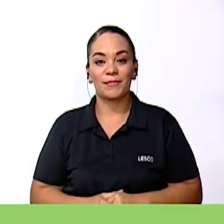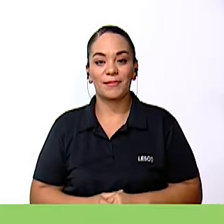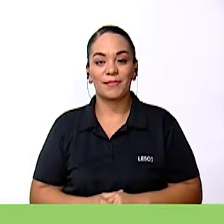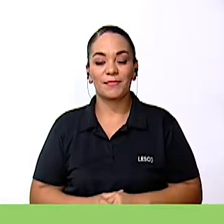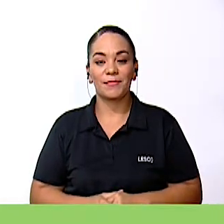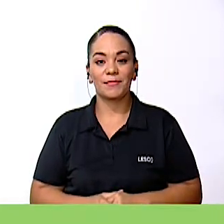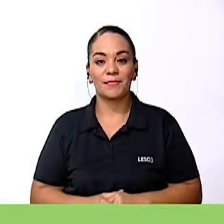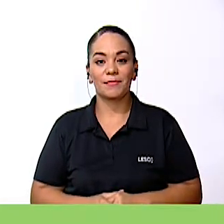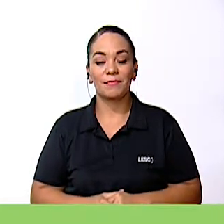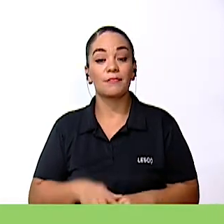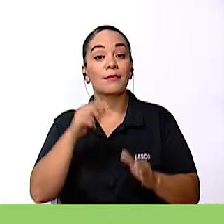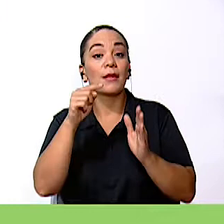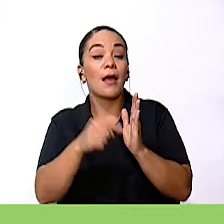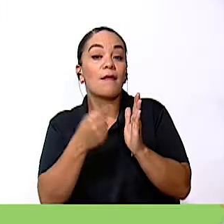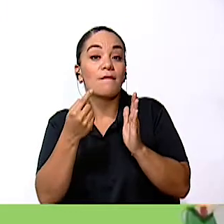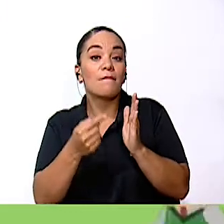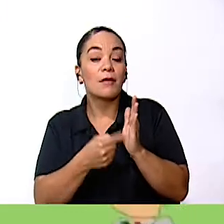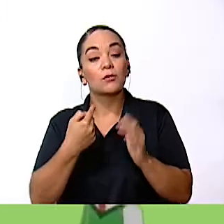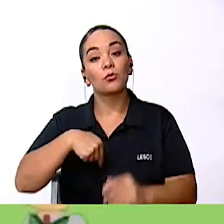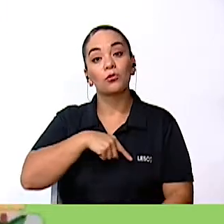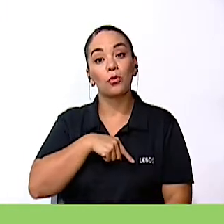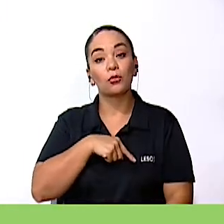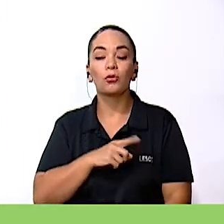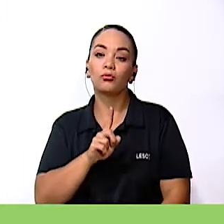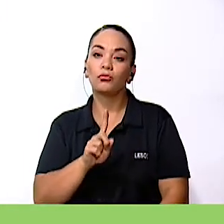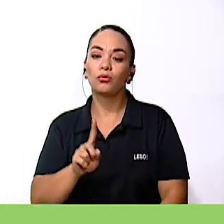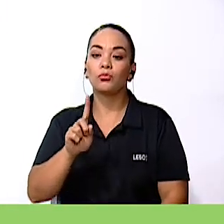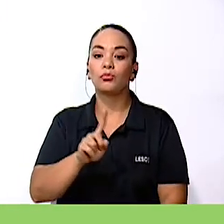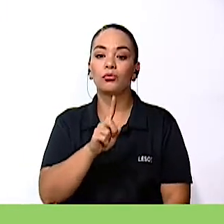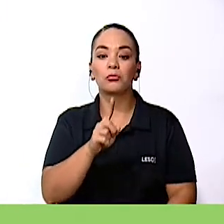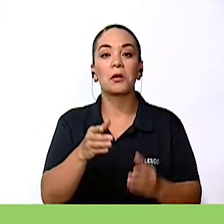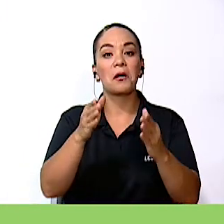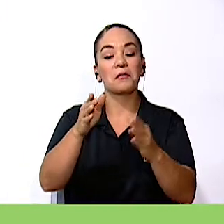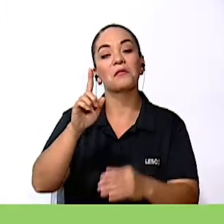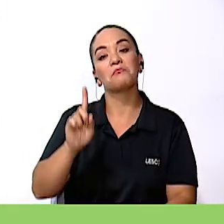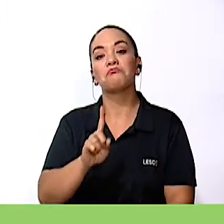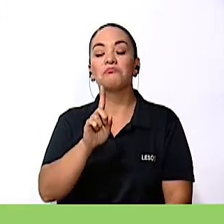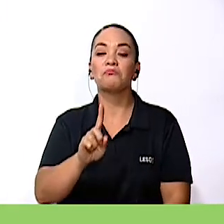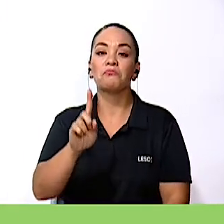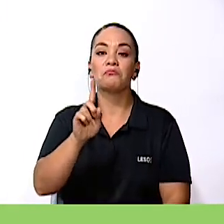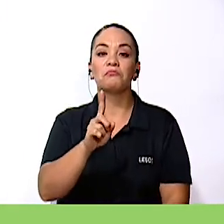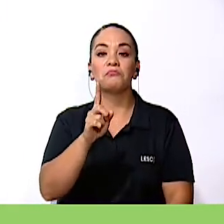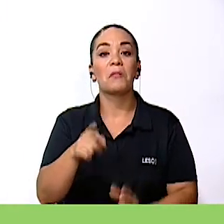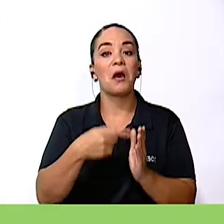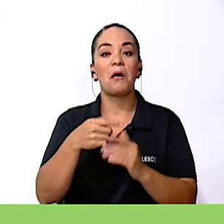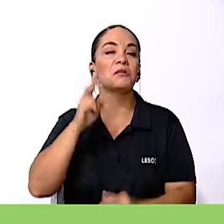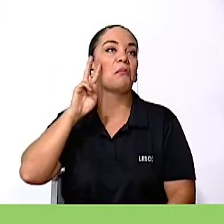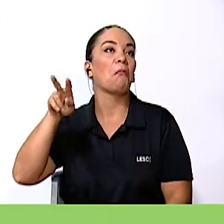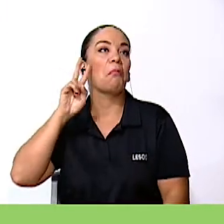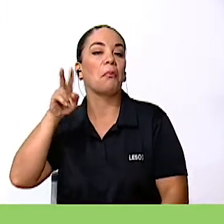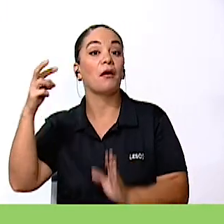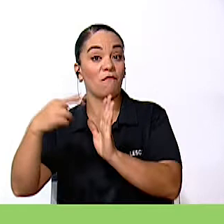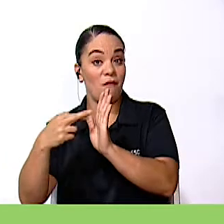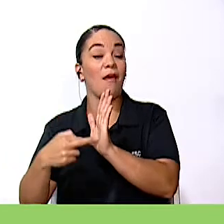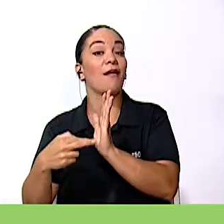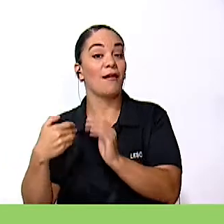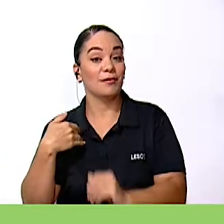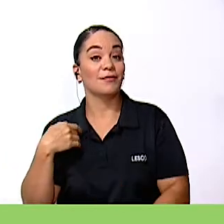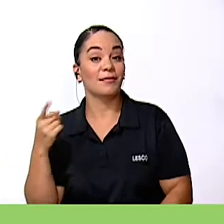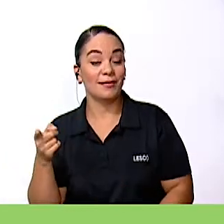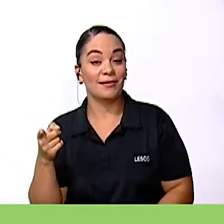A veces caminamos por las calles y no nos damos cuenta que hay muchas reglas que debemos seguir.